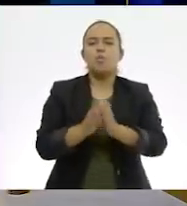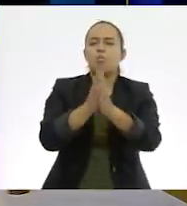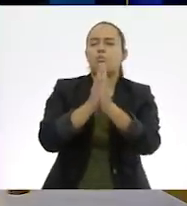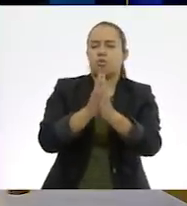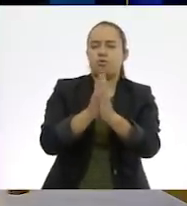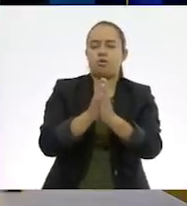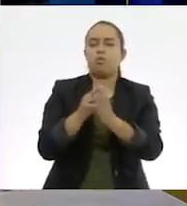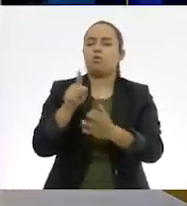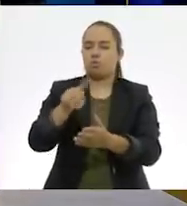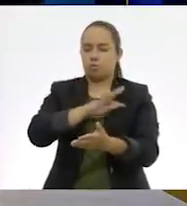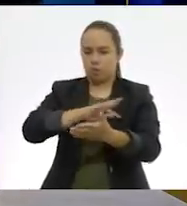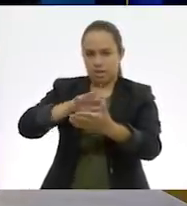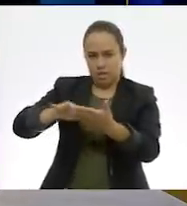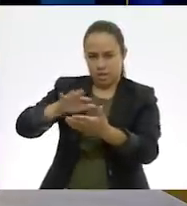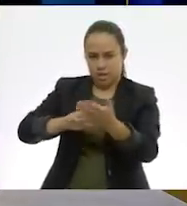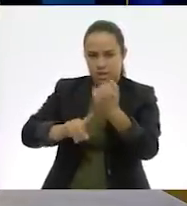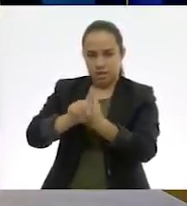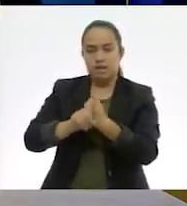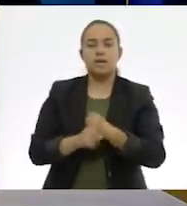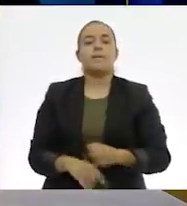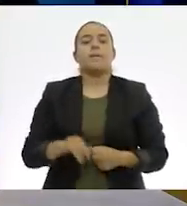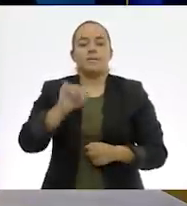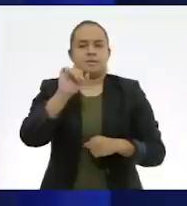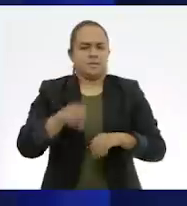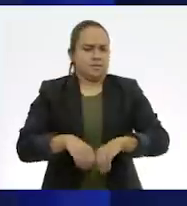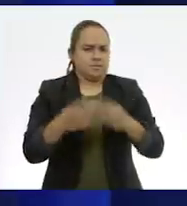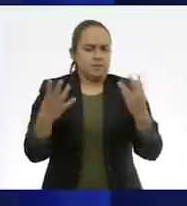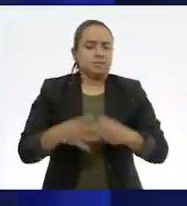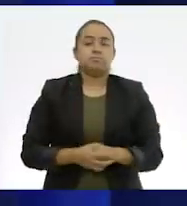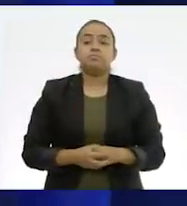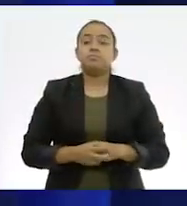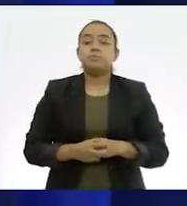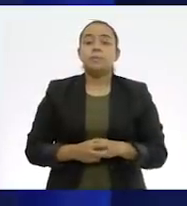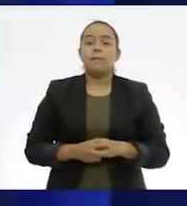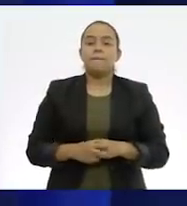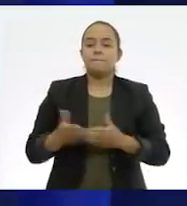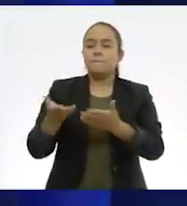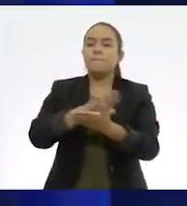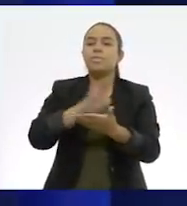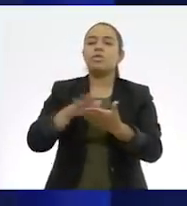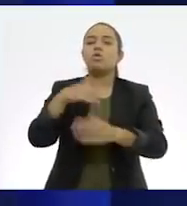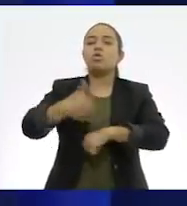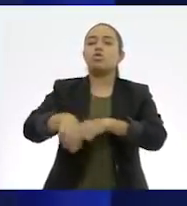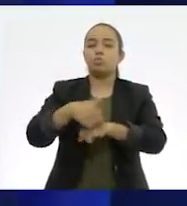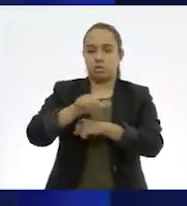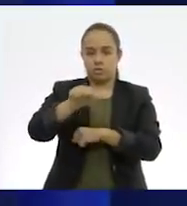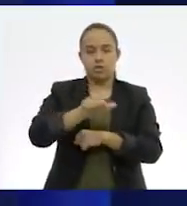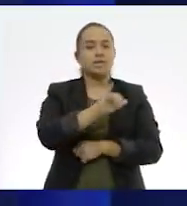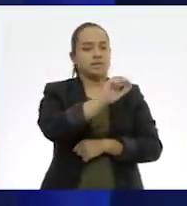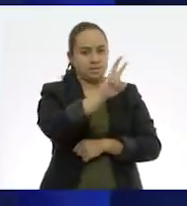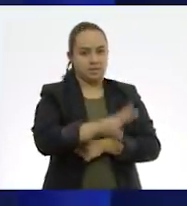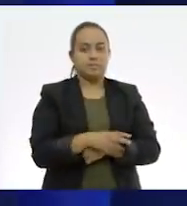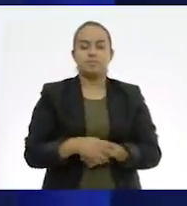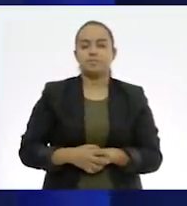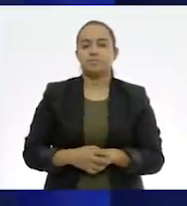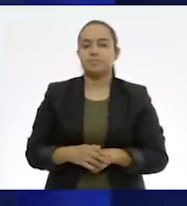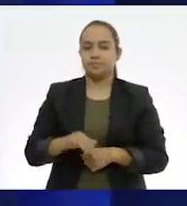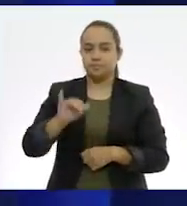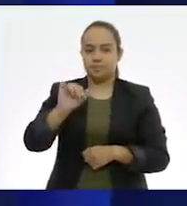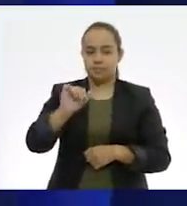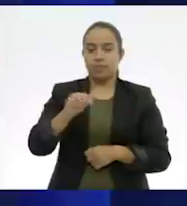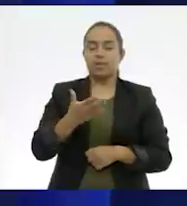puedes apoyar para leer el problema? Por supuesto. Es el de la página dieciséis, ¿cierto? Sí, ya cambiamos de Muy bien.